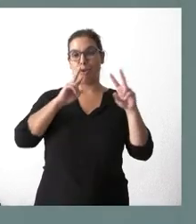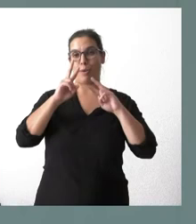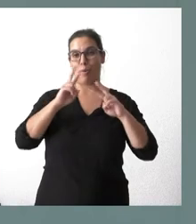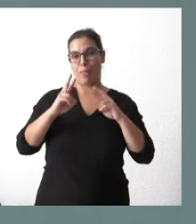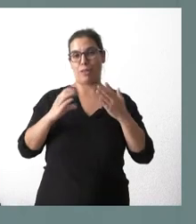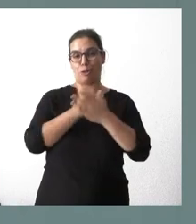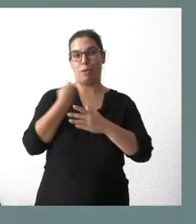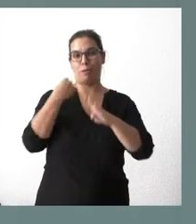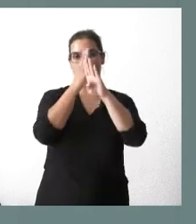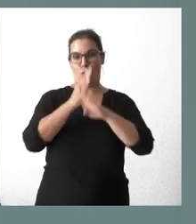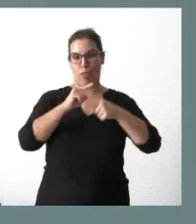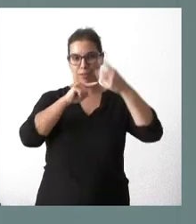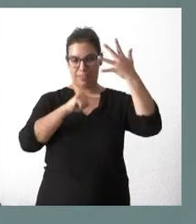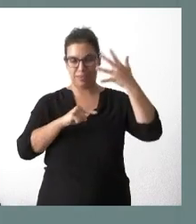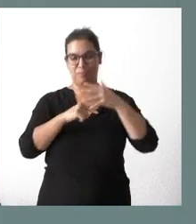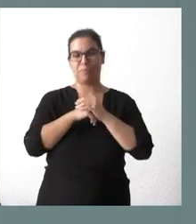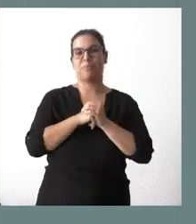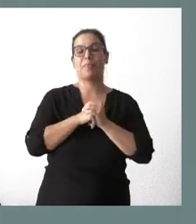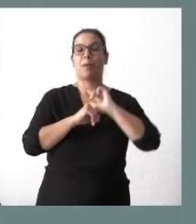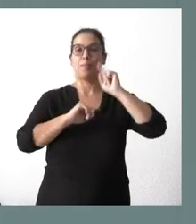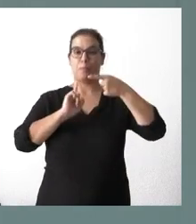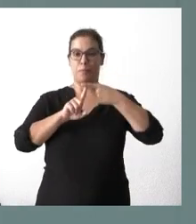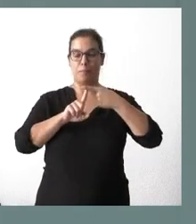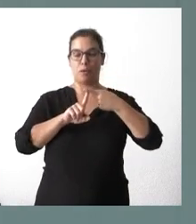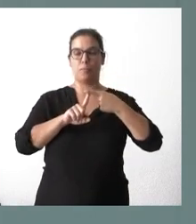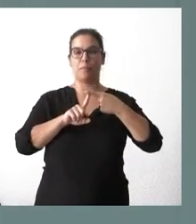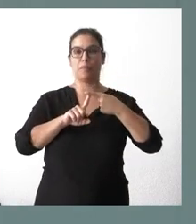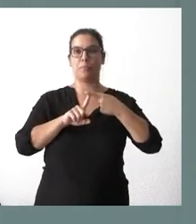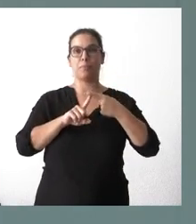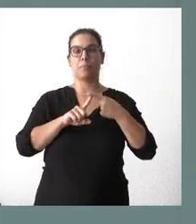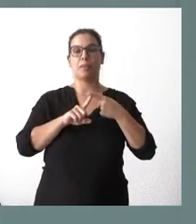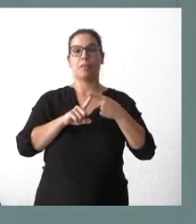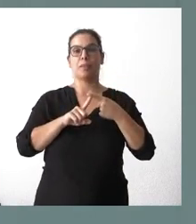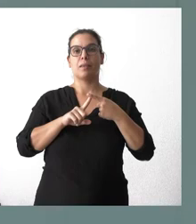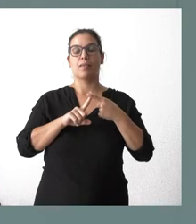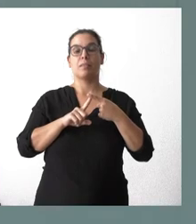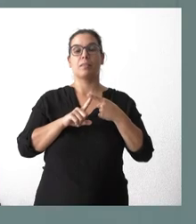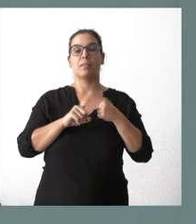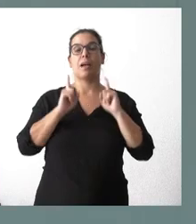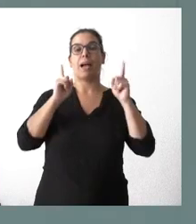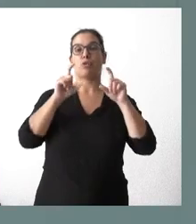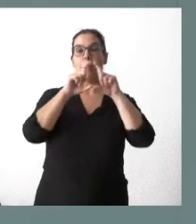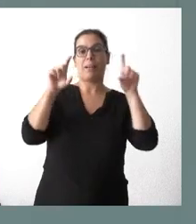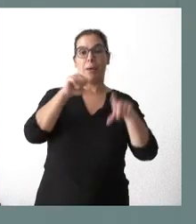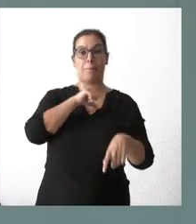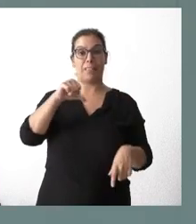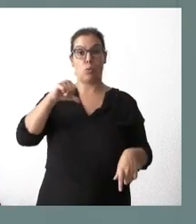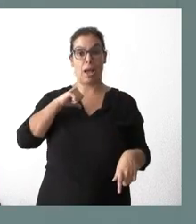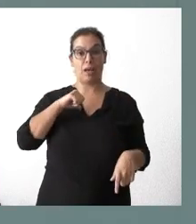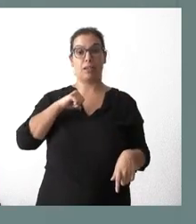orden que lo ha planteado. En primer lugar, ¿qué planteamos para reducir el gasto en el caso de empresas y particulares?